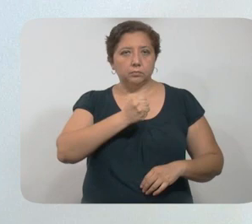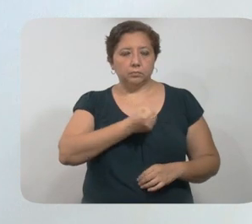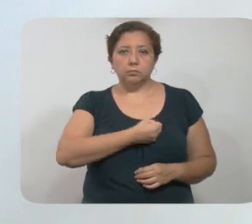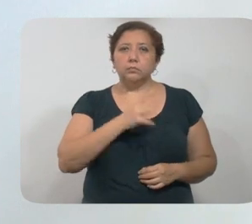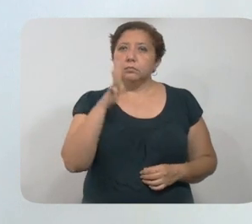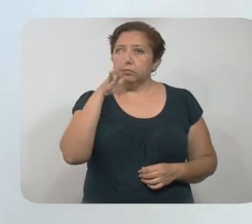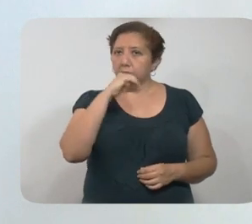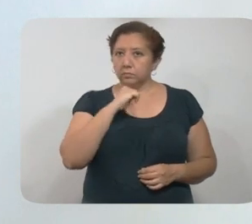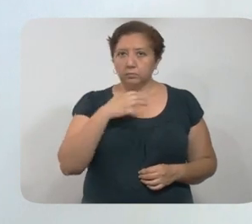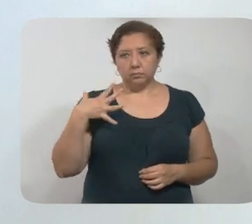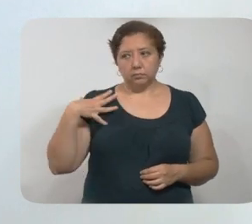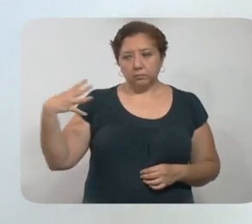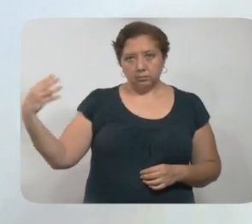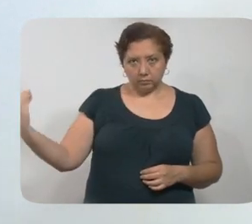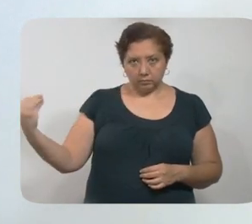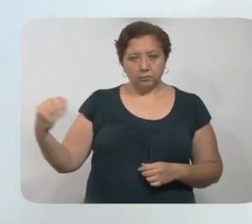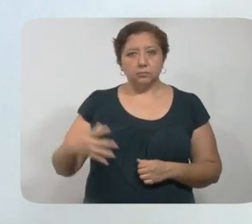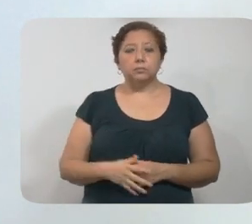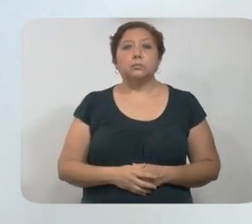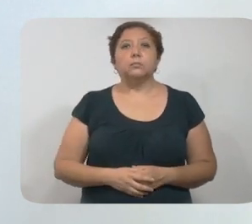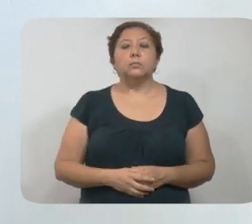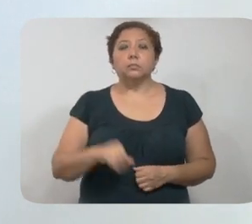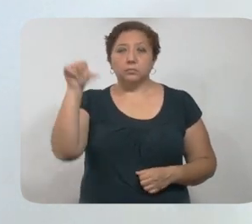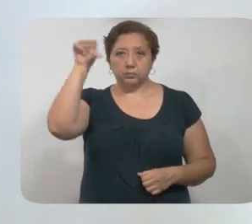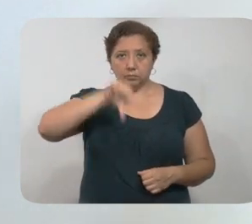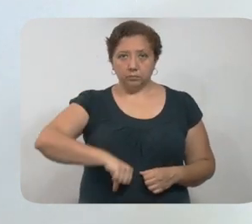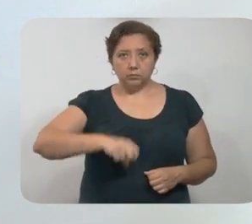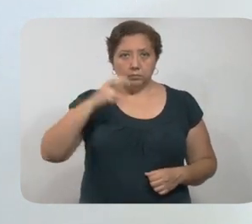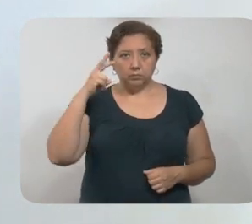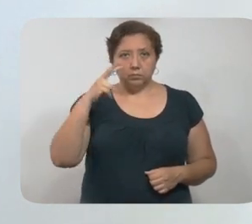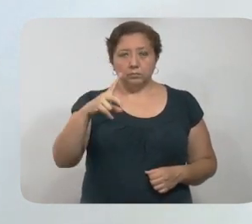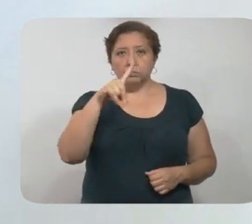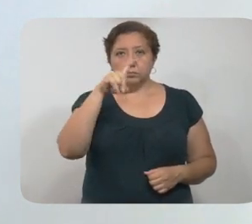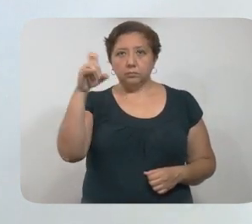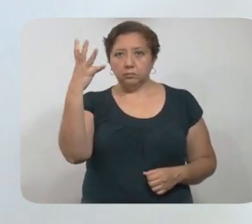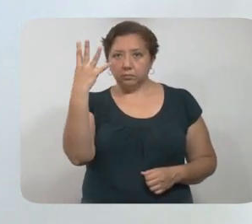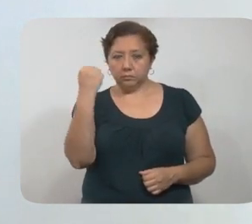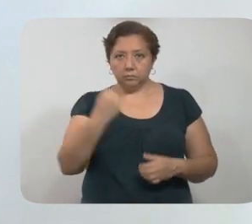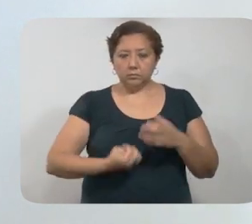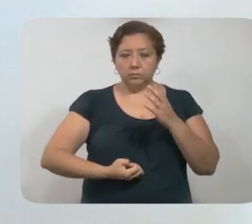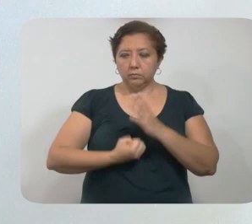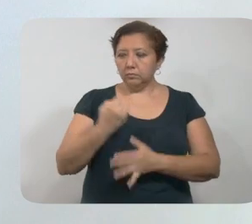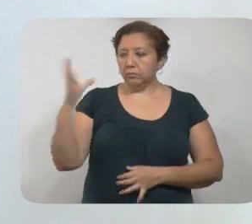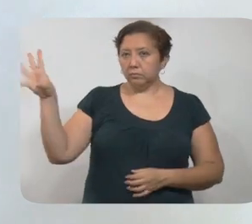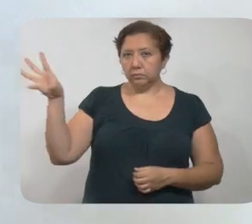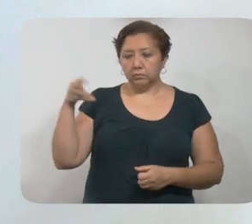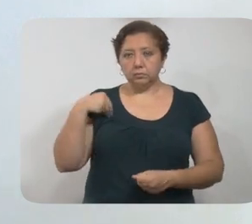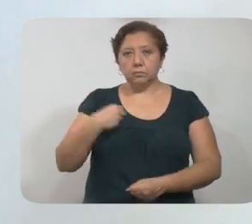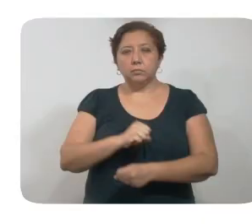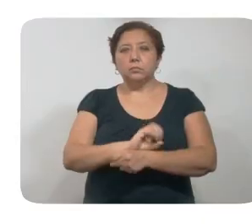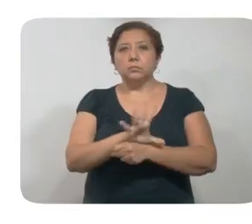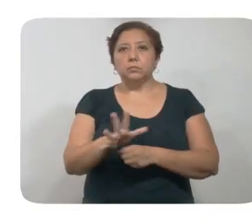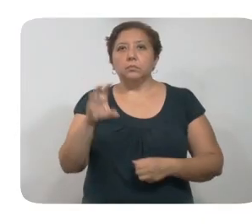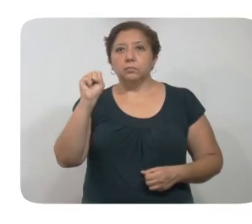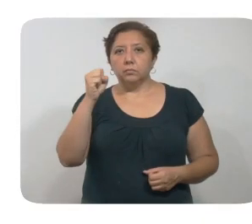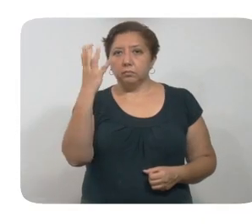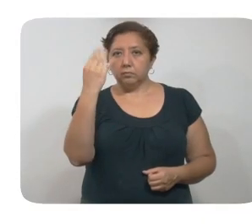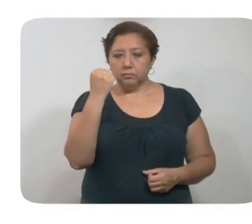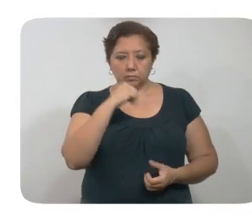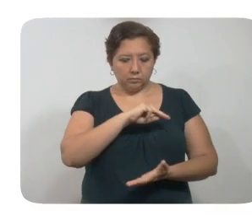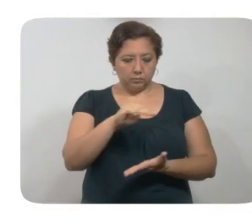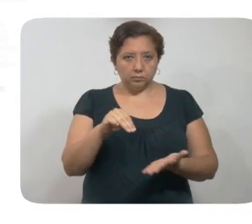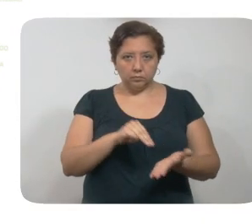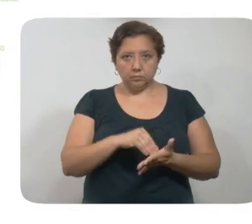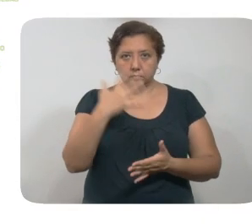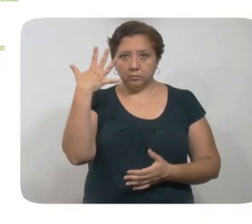presentan síntomas ni pueden contagiar. Hoy se detectaron 109 nuevos contagios de coronavirus, 69 en